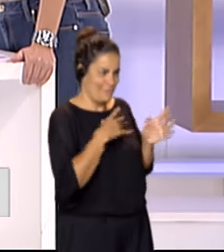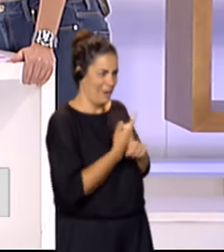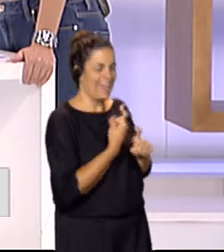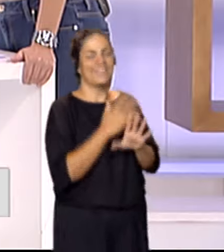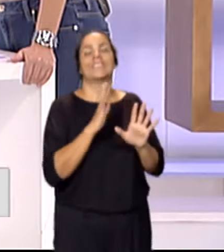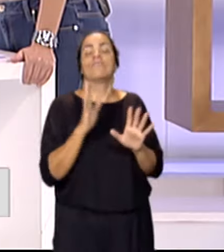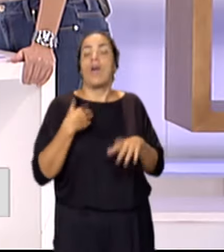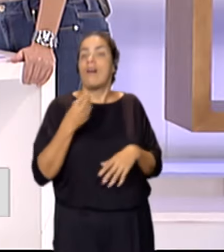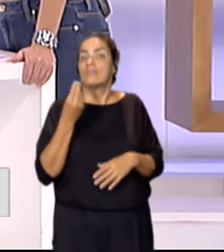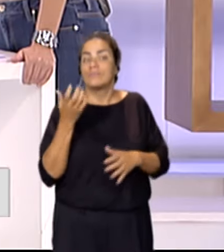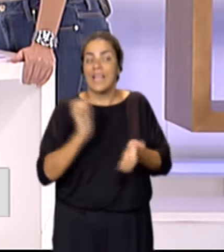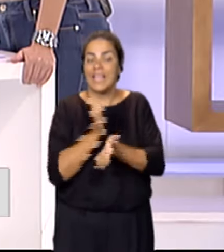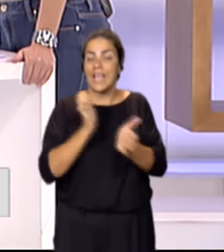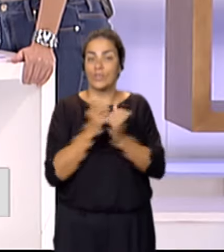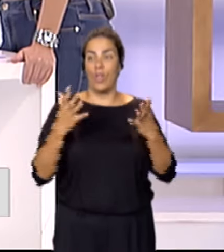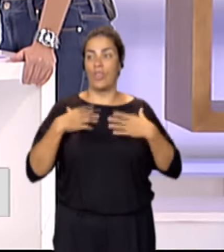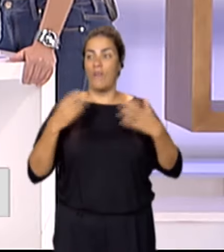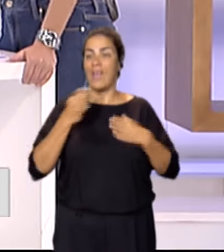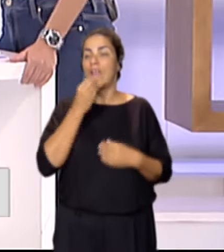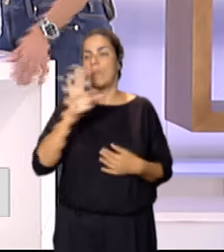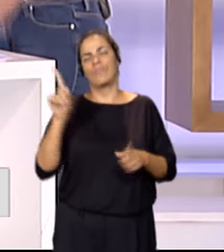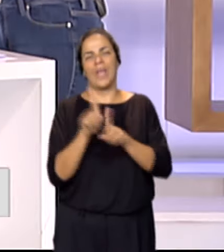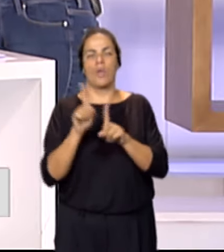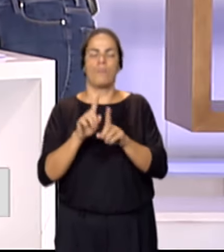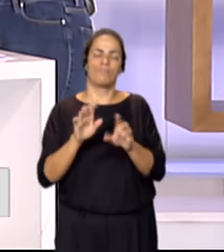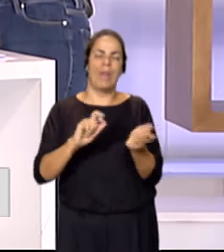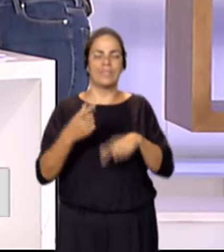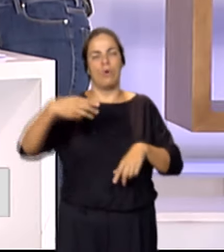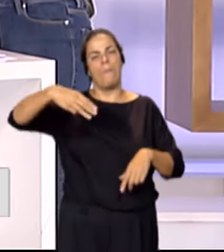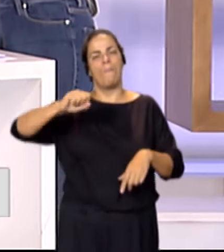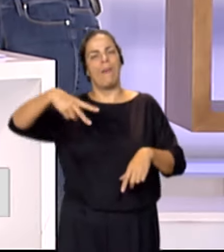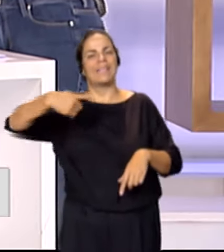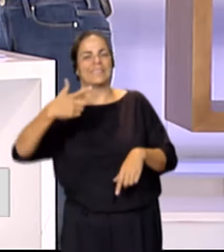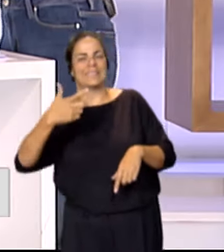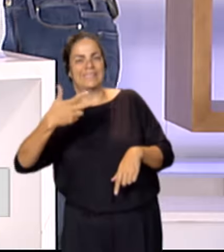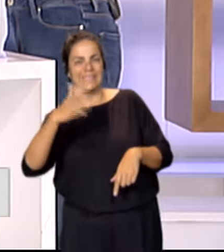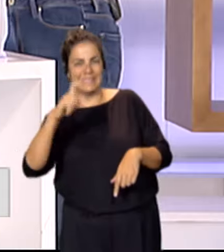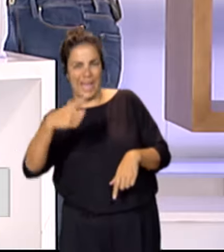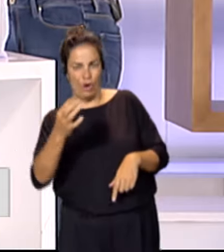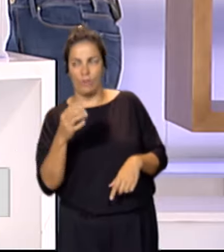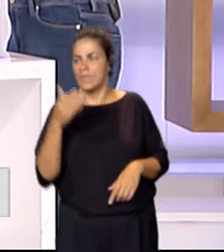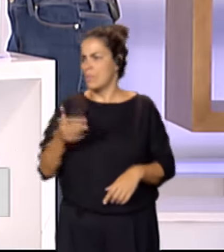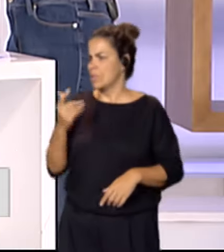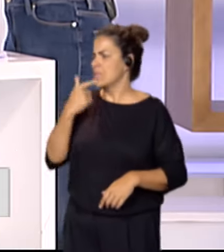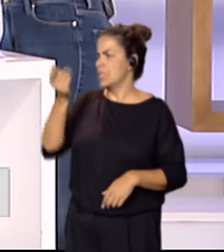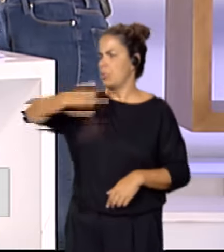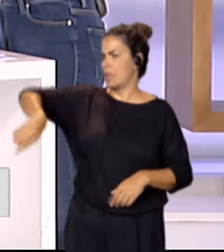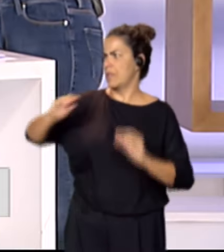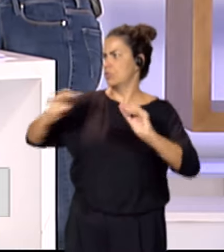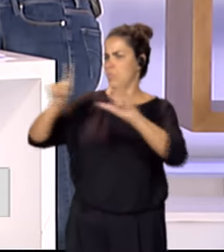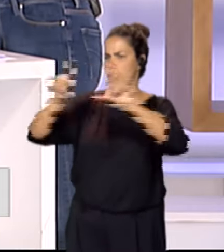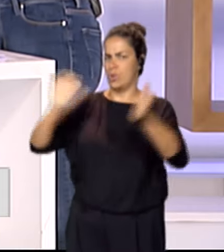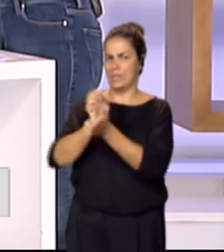es un estilo queso manchiego. Es importante decir que ustedes en esta quesería trabajan de manera artesanal